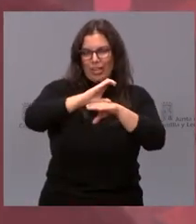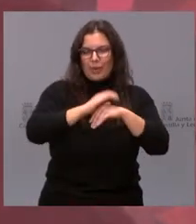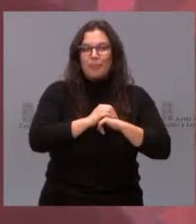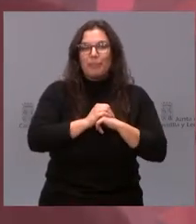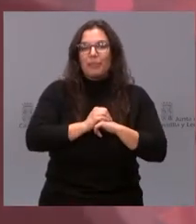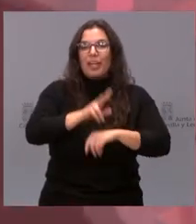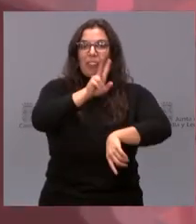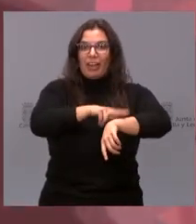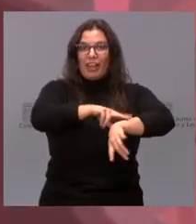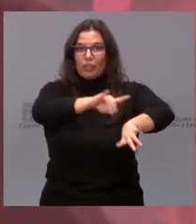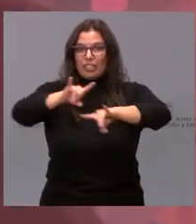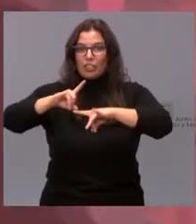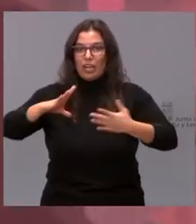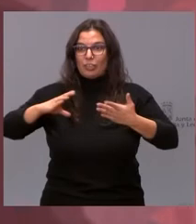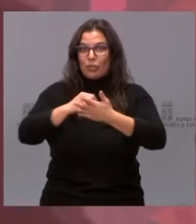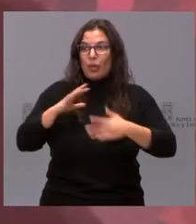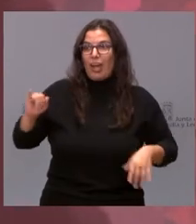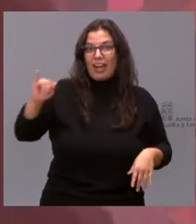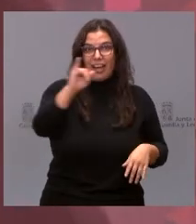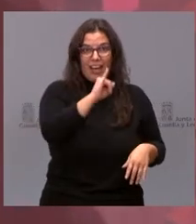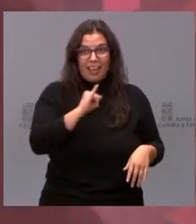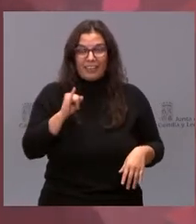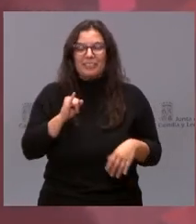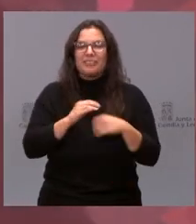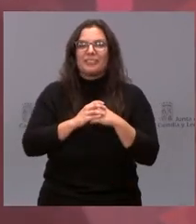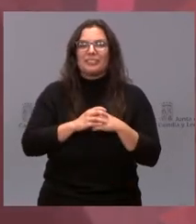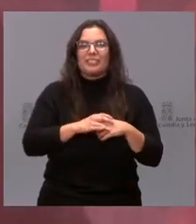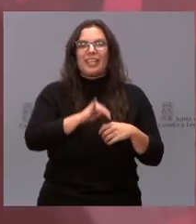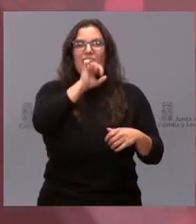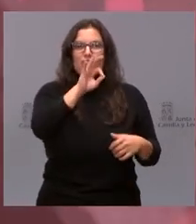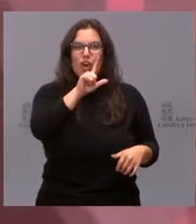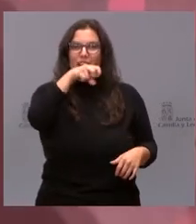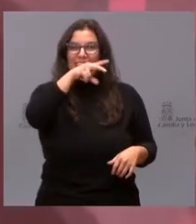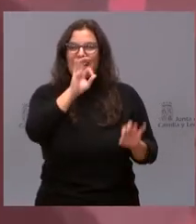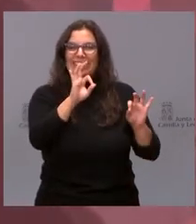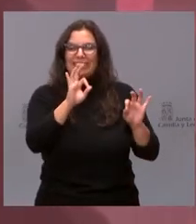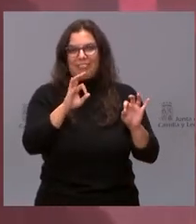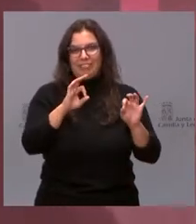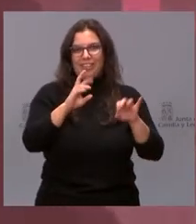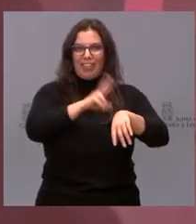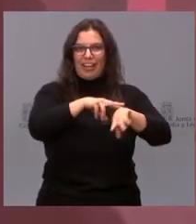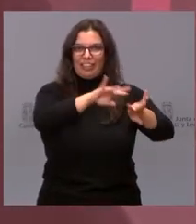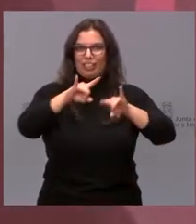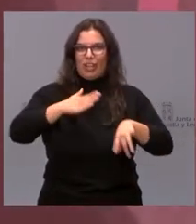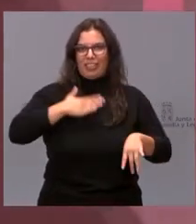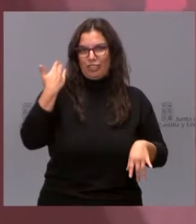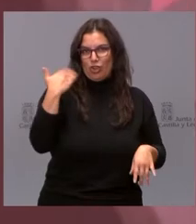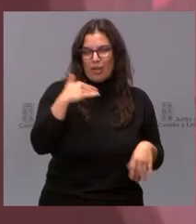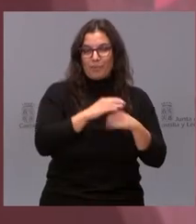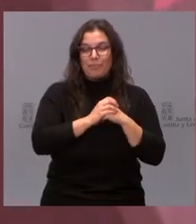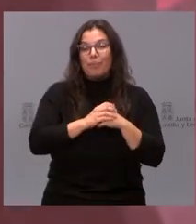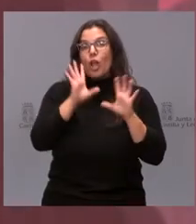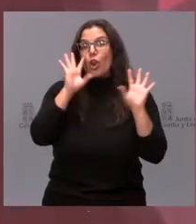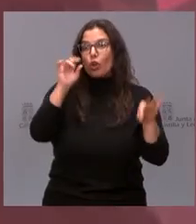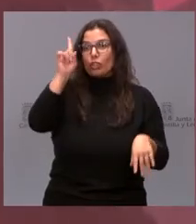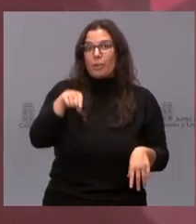todos los delegados territoriales que hoy aquí nos acompañáis, Yolanda, la delegada territorial de Soria. Por supuesto, a todos